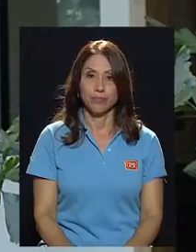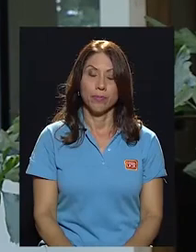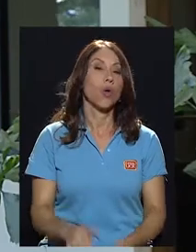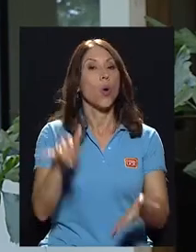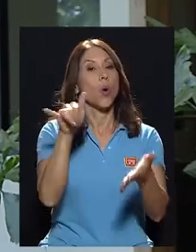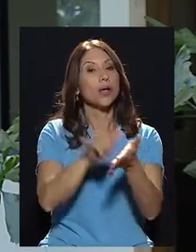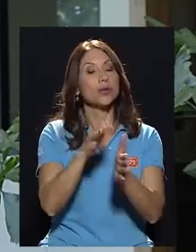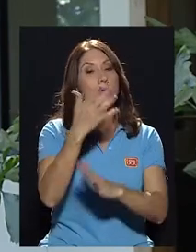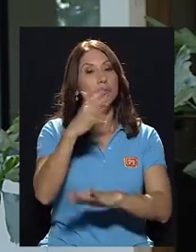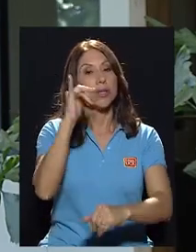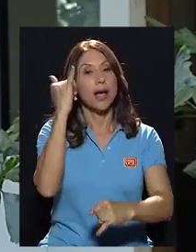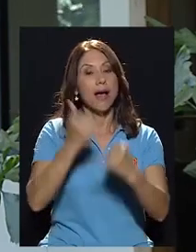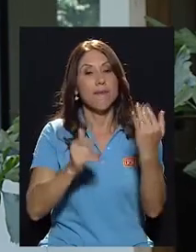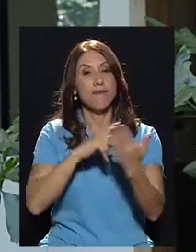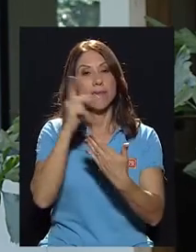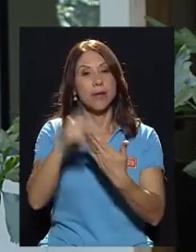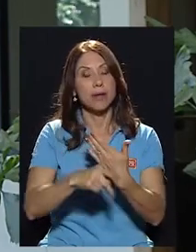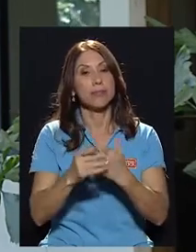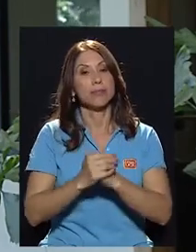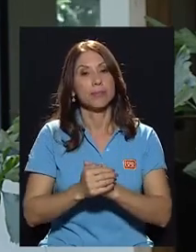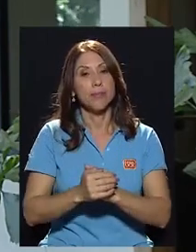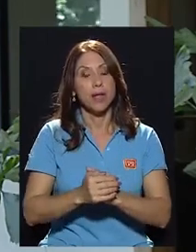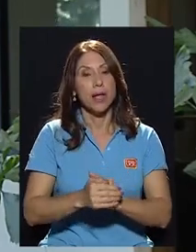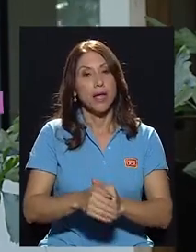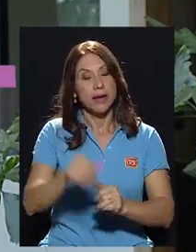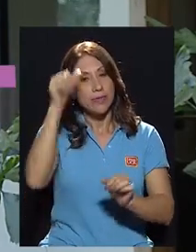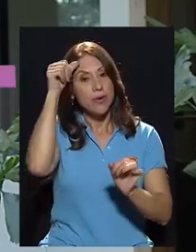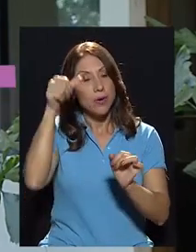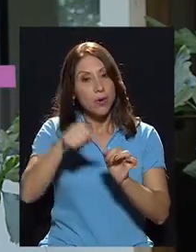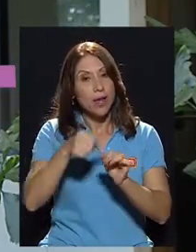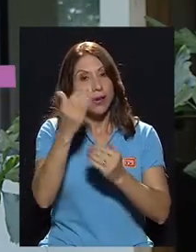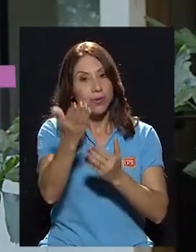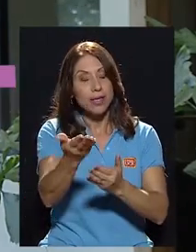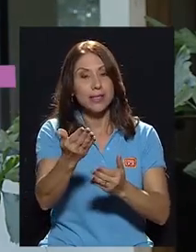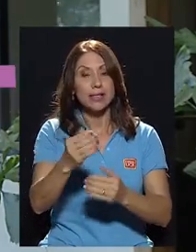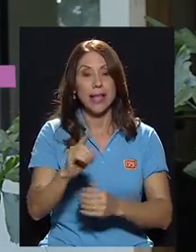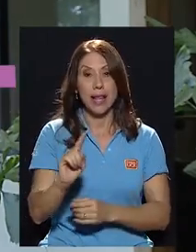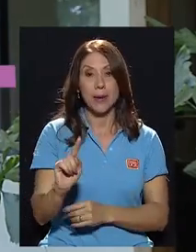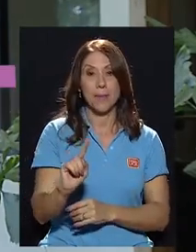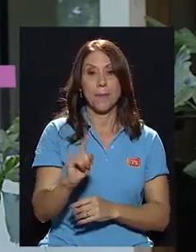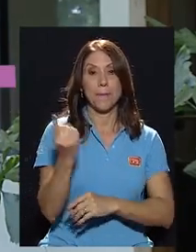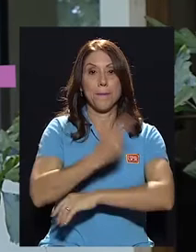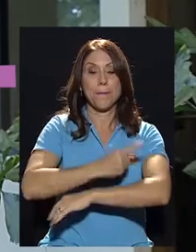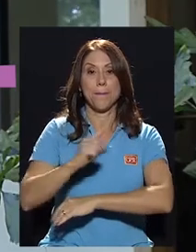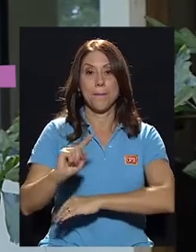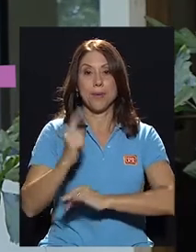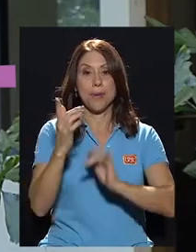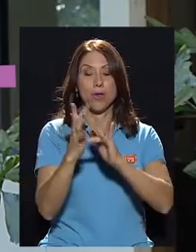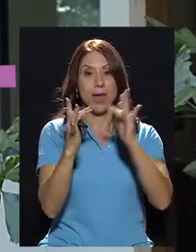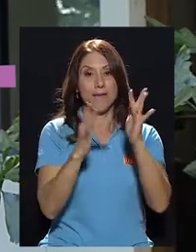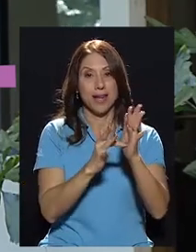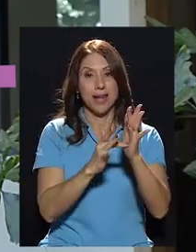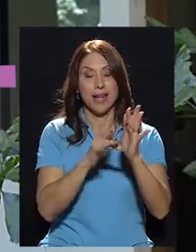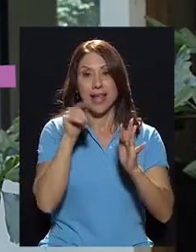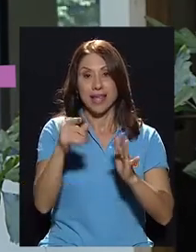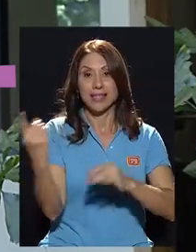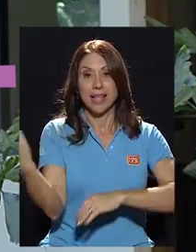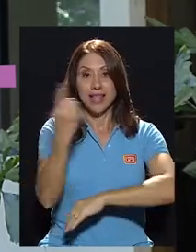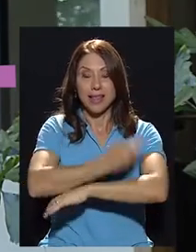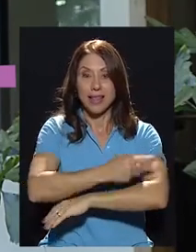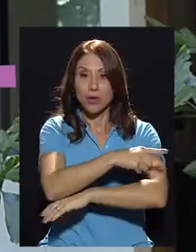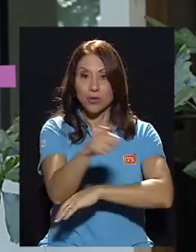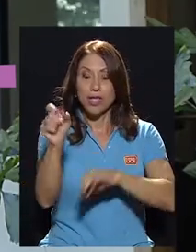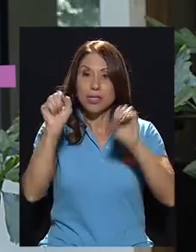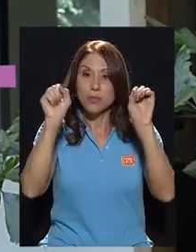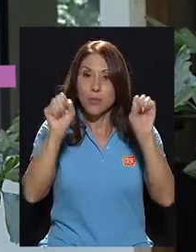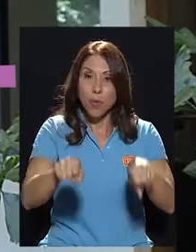Con esto hemos llegado al final de nuestro programa. Recordarles que el primero de abril es el día en donde ustedes